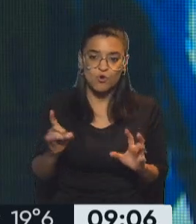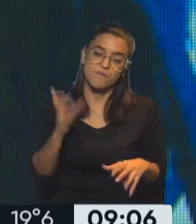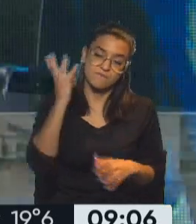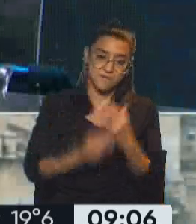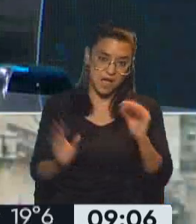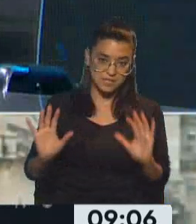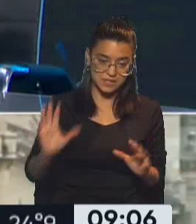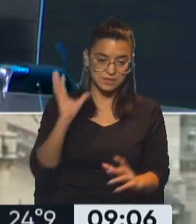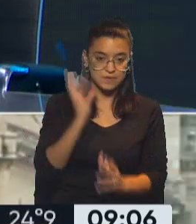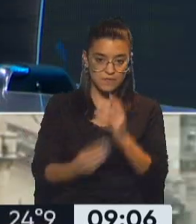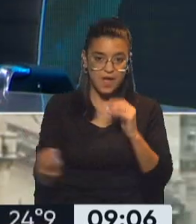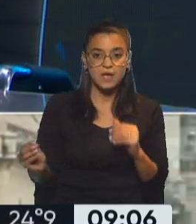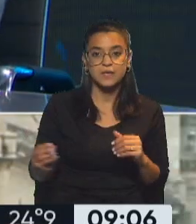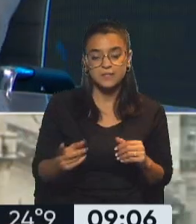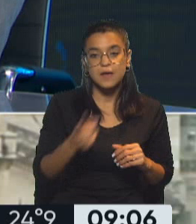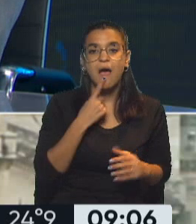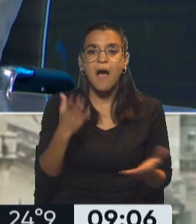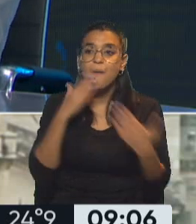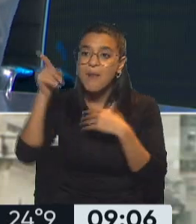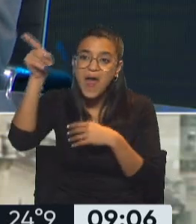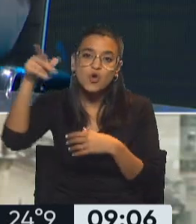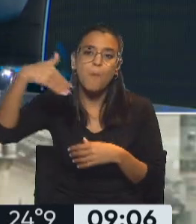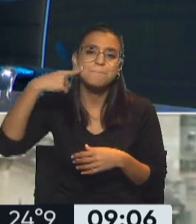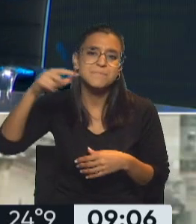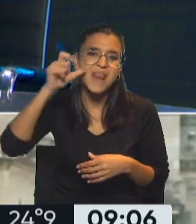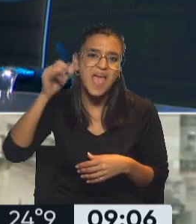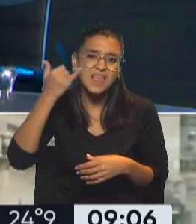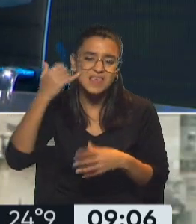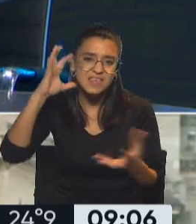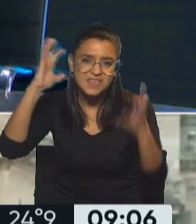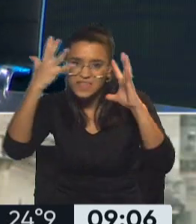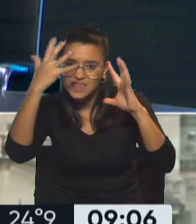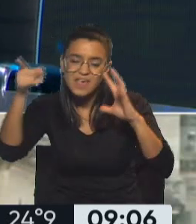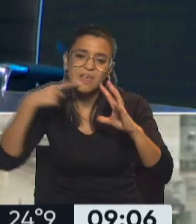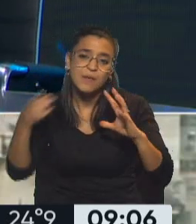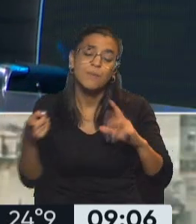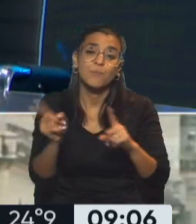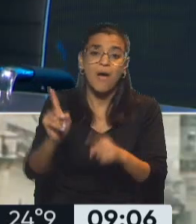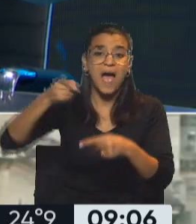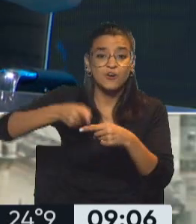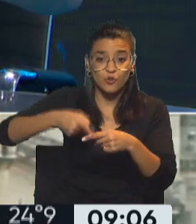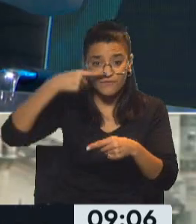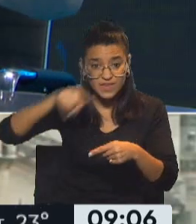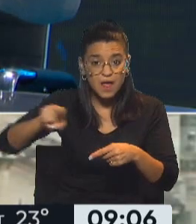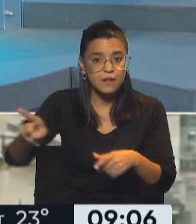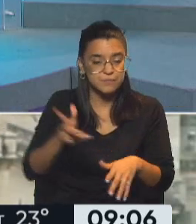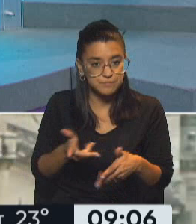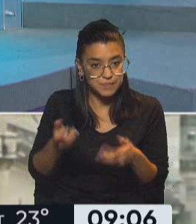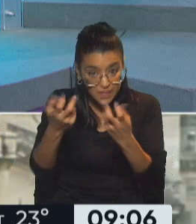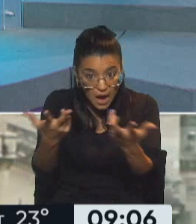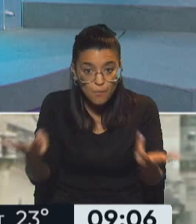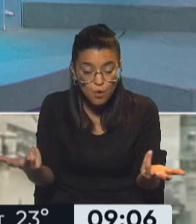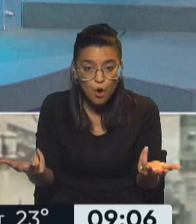error, es un error, indudablemente haber ido a hablar con Milley, cosa que ustedes habrán visto en el acto final, se manifestó.